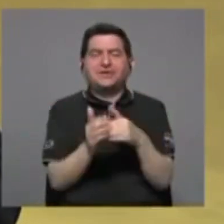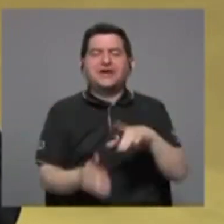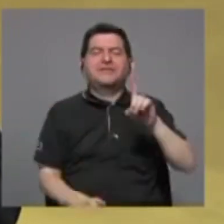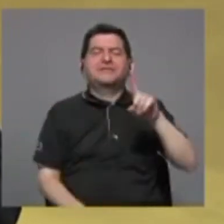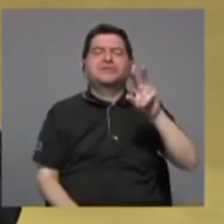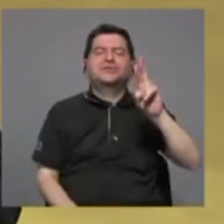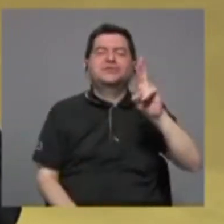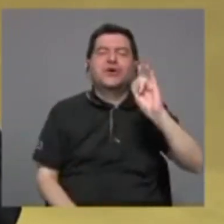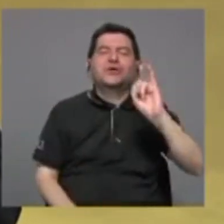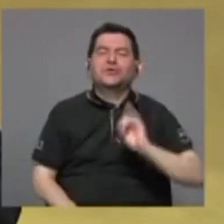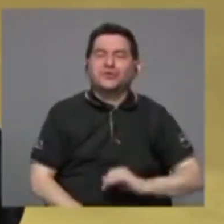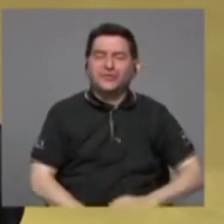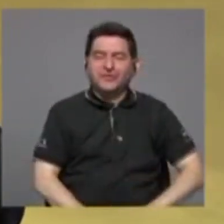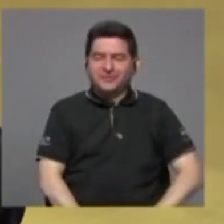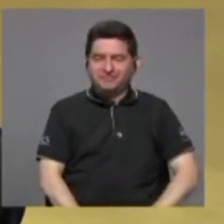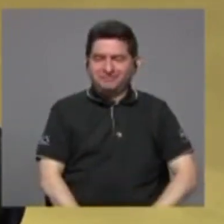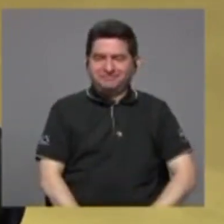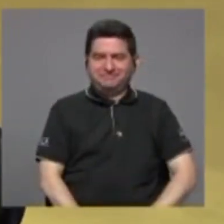Ibrahim,